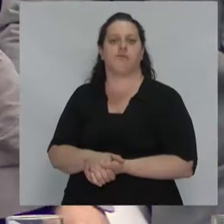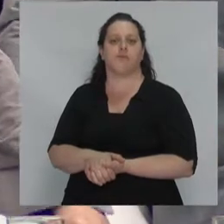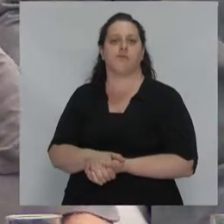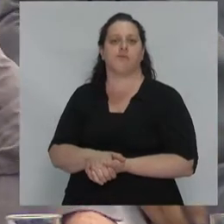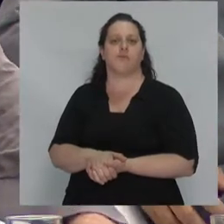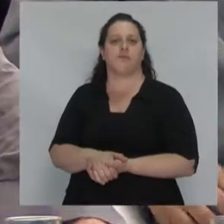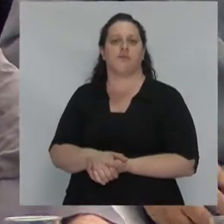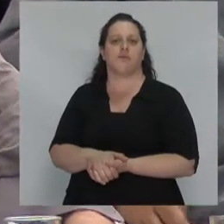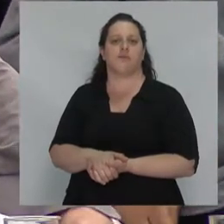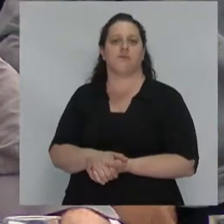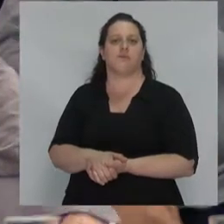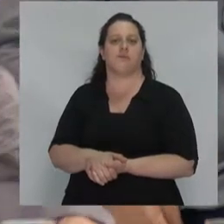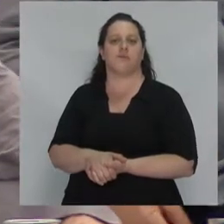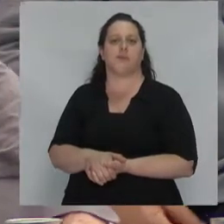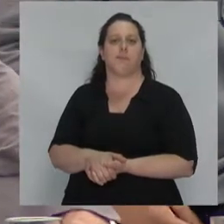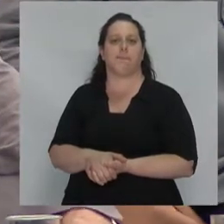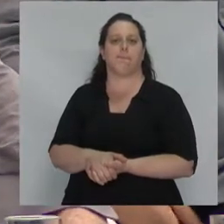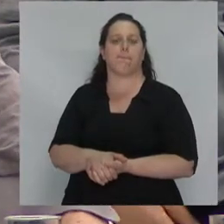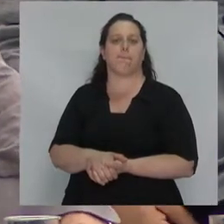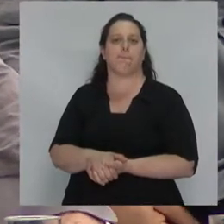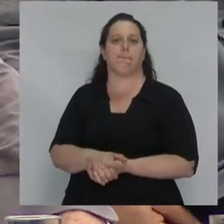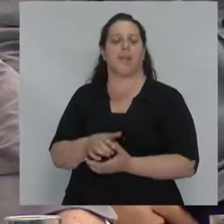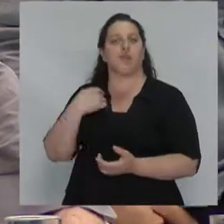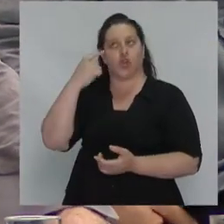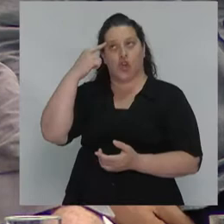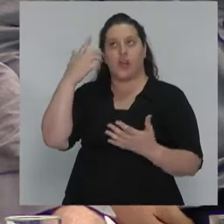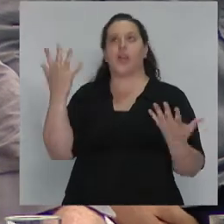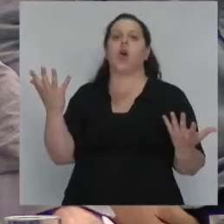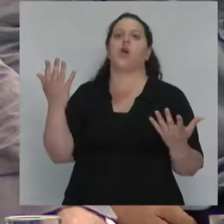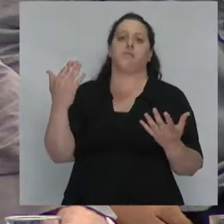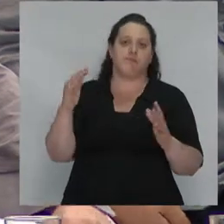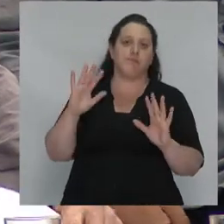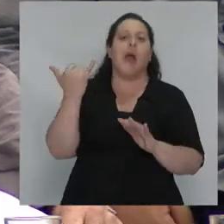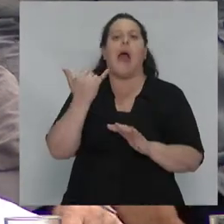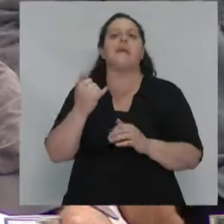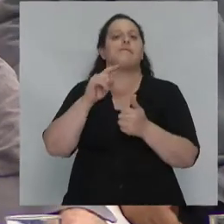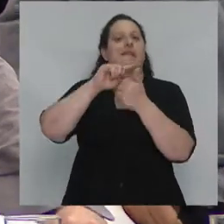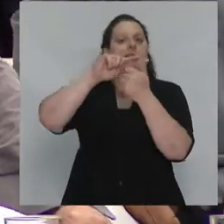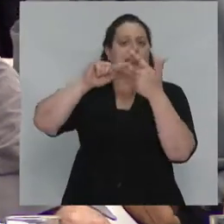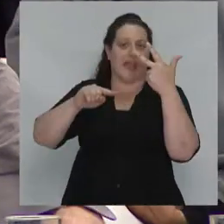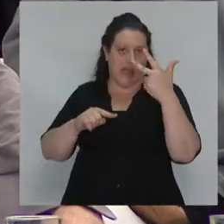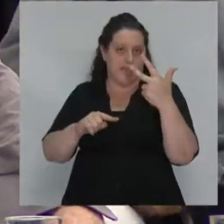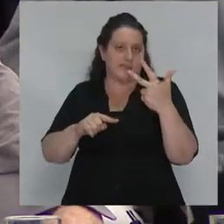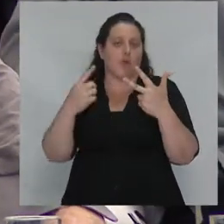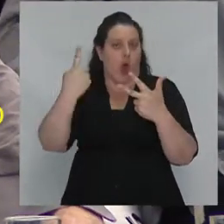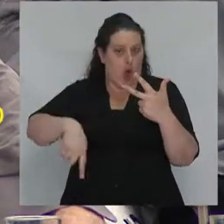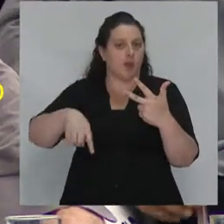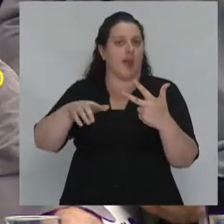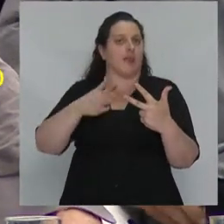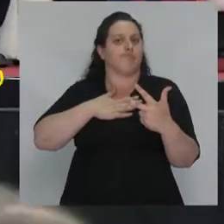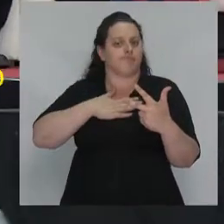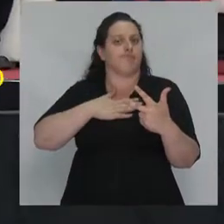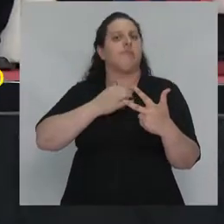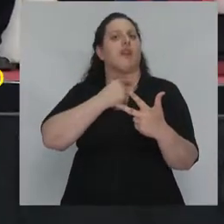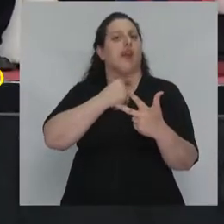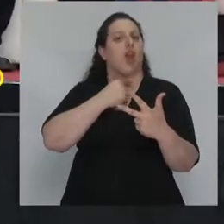Entonces creo que hay por lo menos tres aspectos que quiero destacar